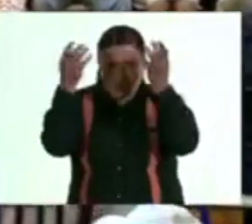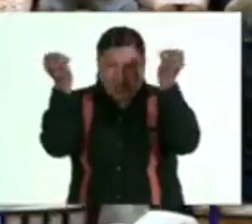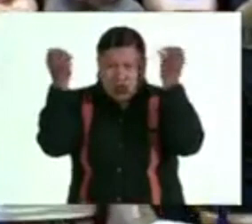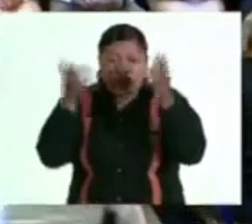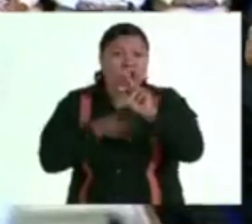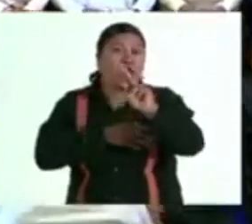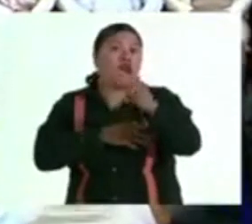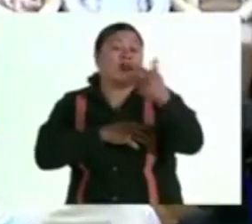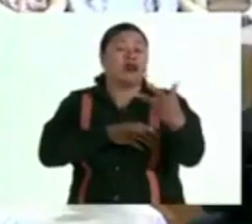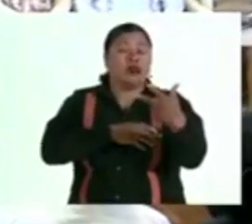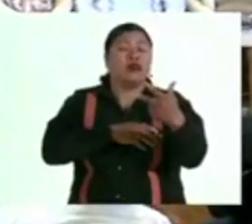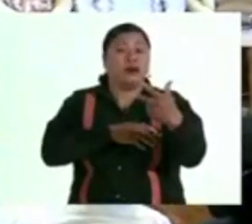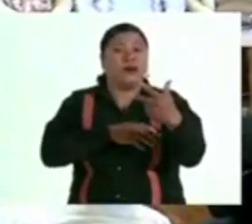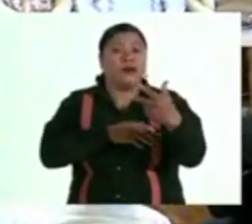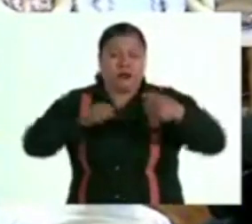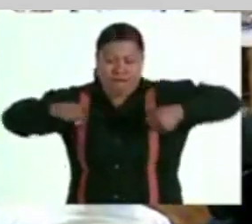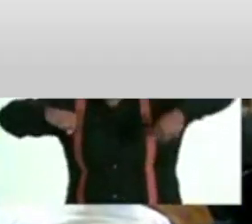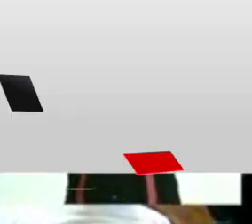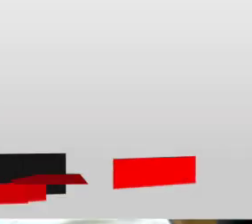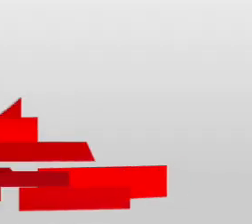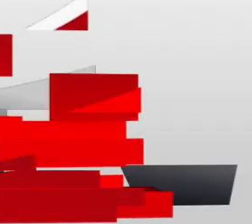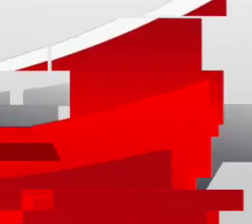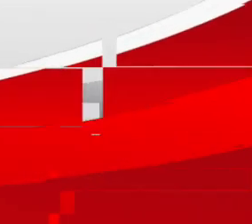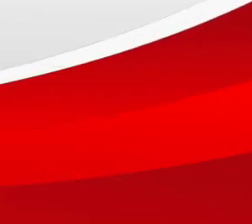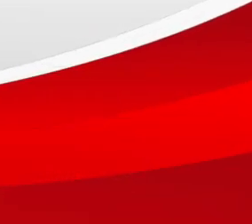y 88 motopatrullas.